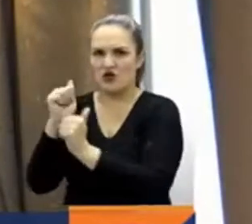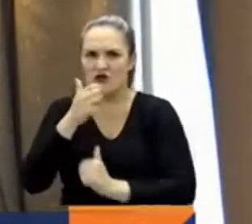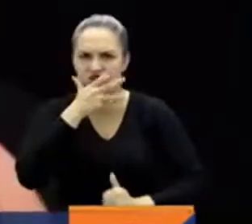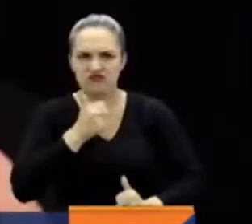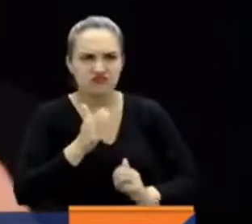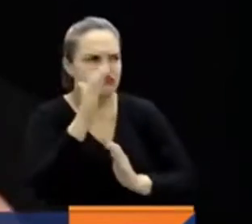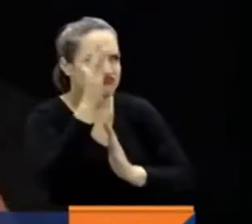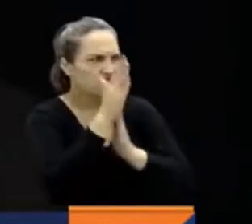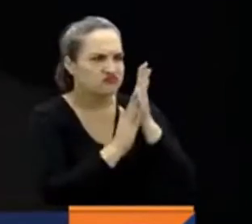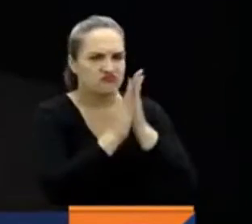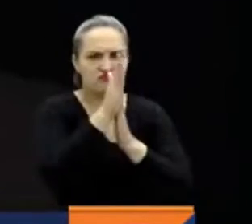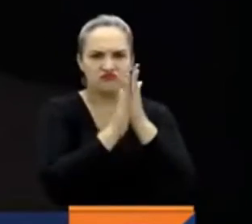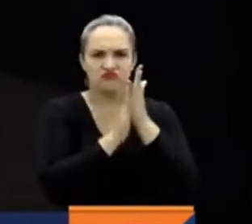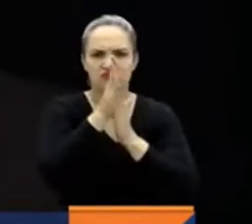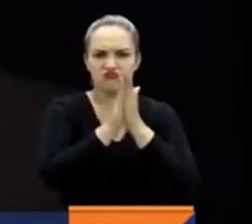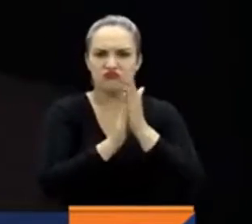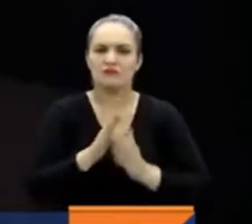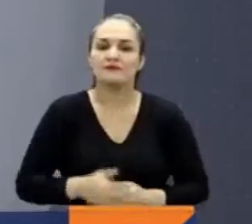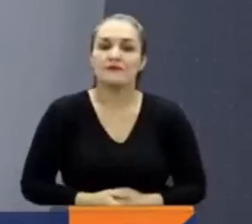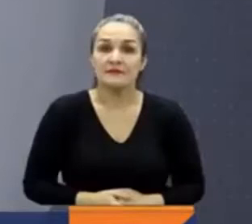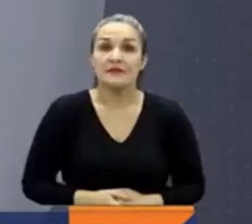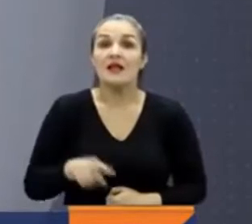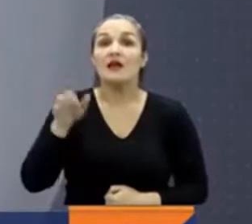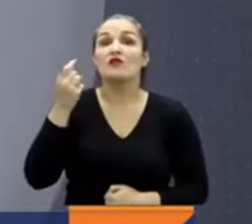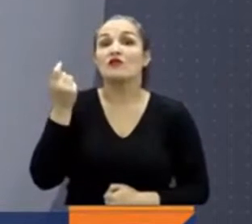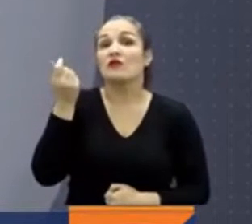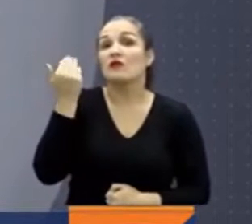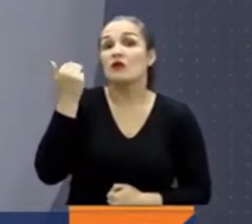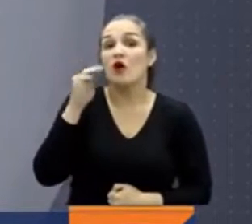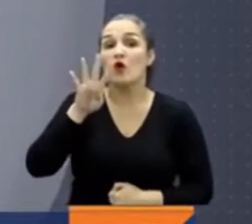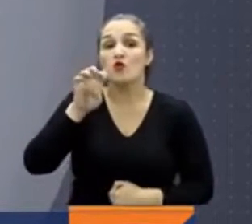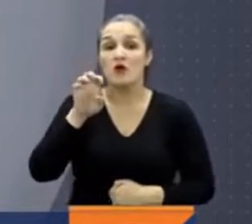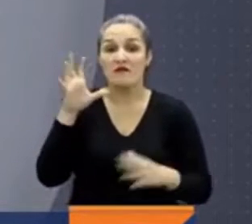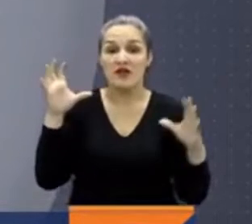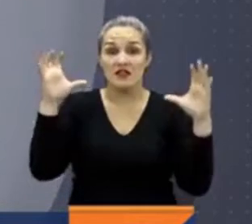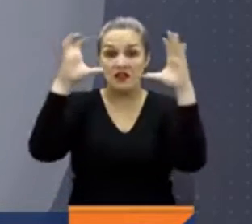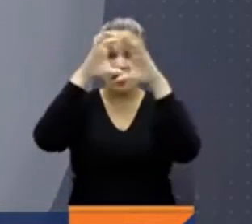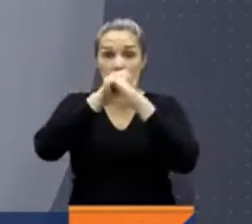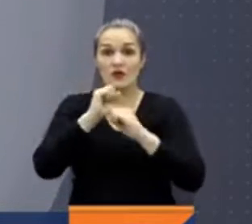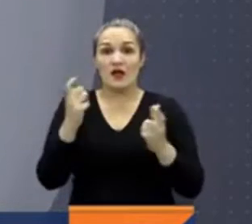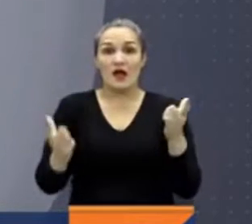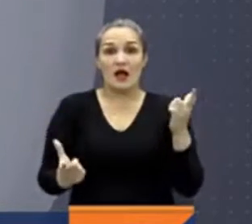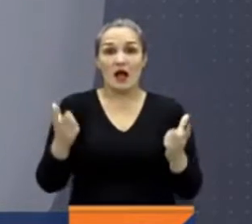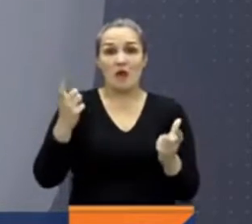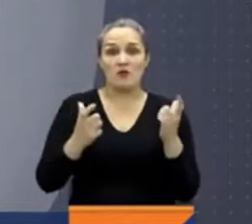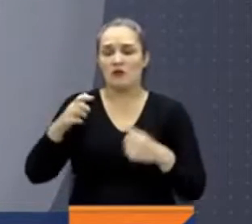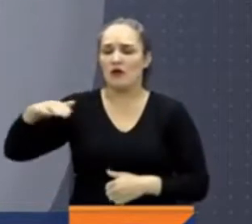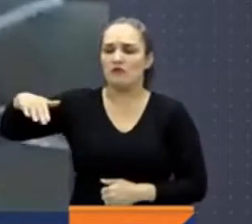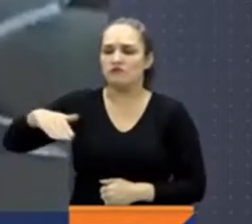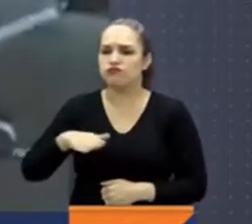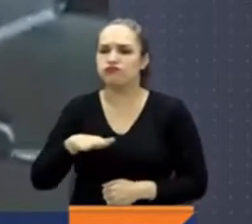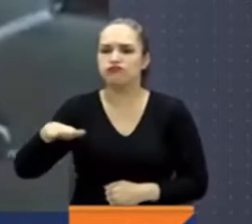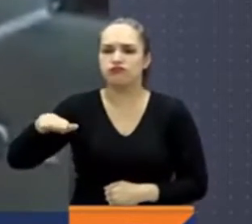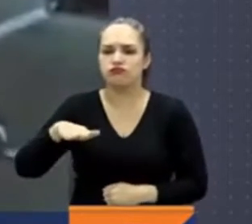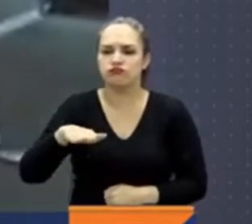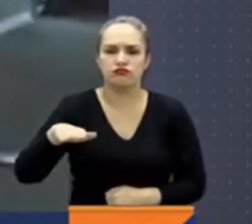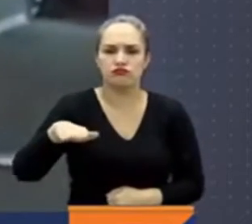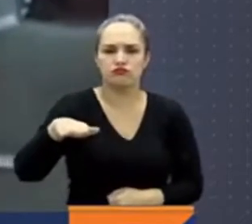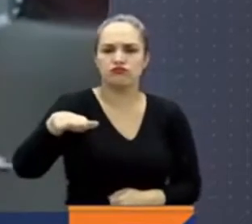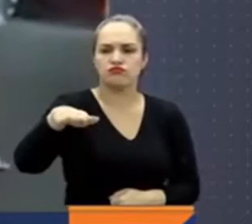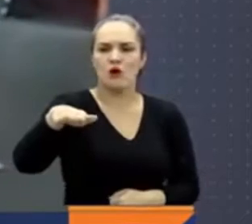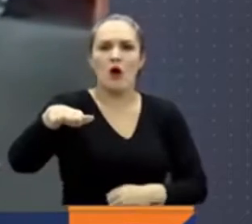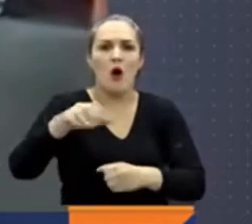con vida por una decisión de último minuto. A las 9 de la noche, la Toyota Land Cruiser, que el ultranacionalista conduciría cerca de Moscú,